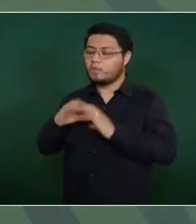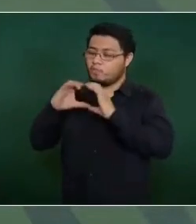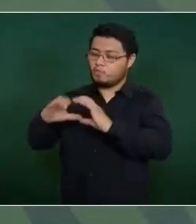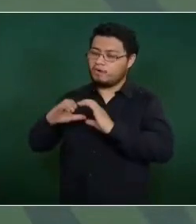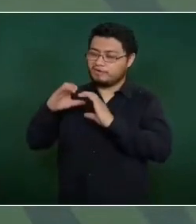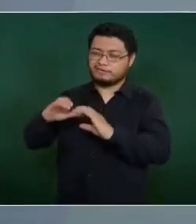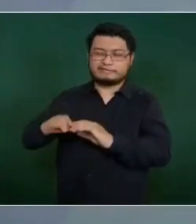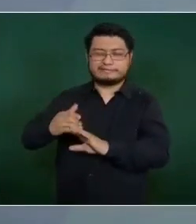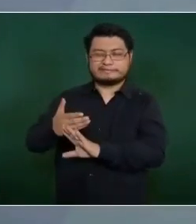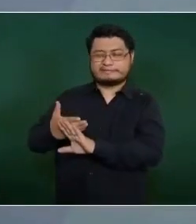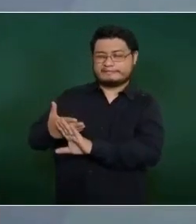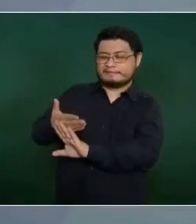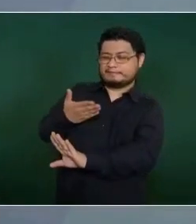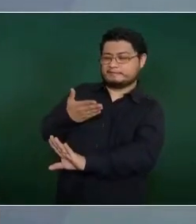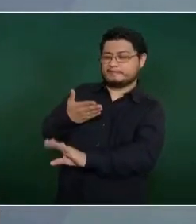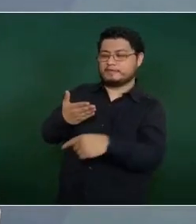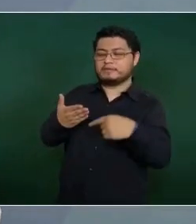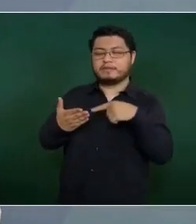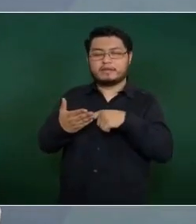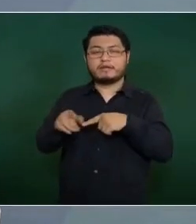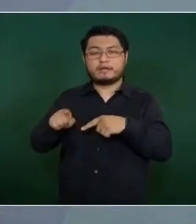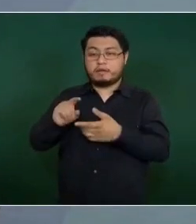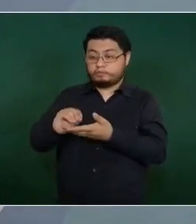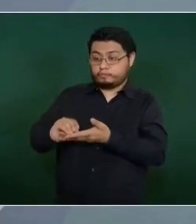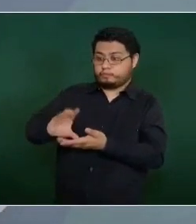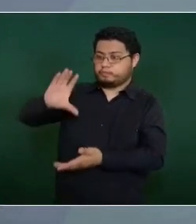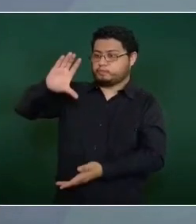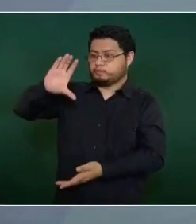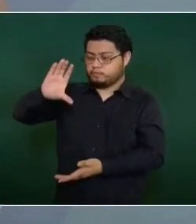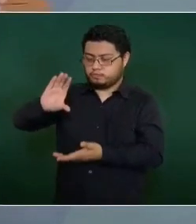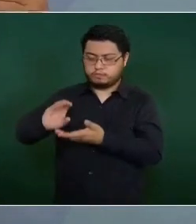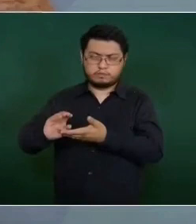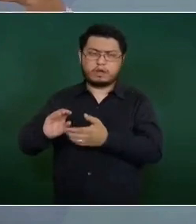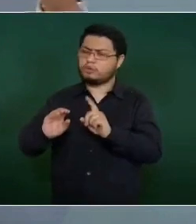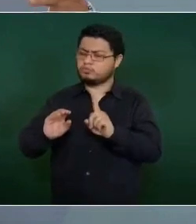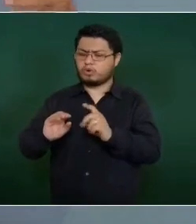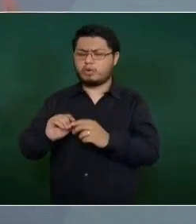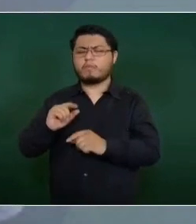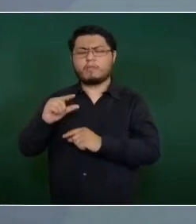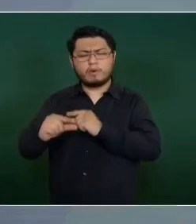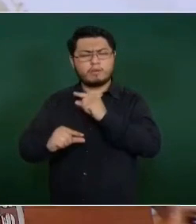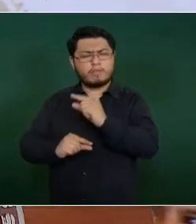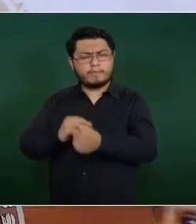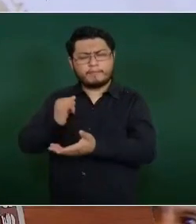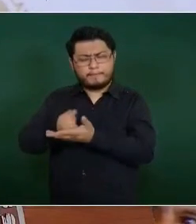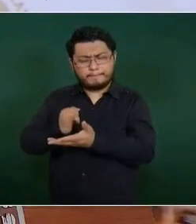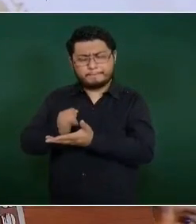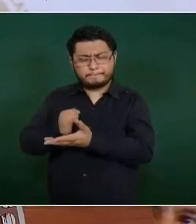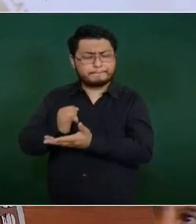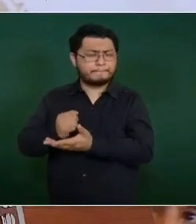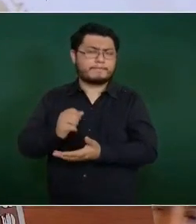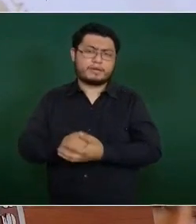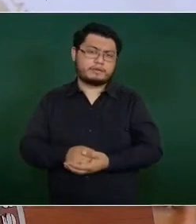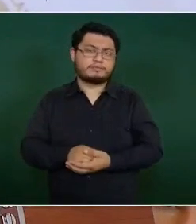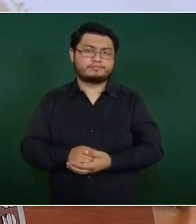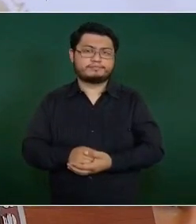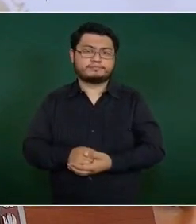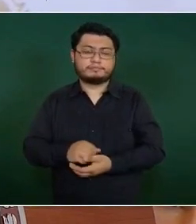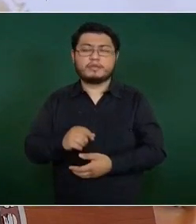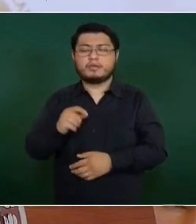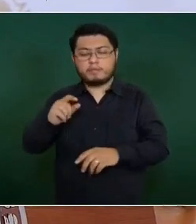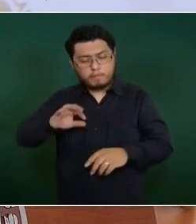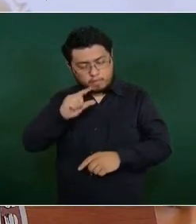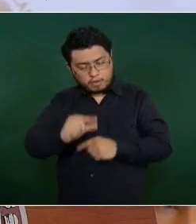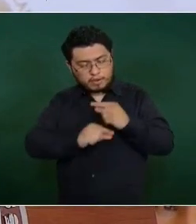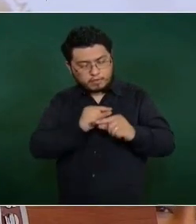inflación y no al fomento al crecimiento.